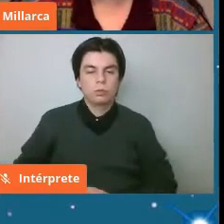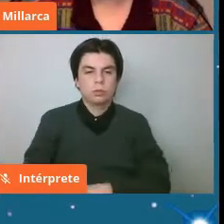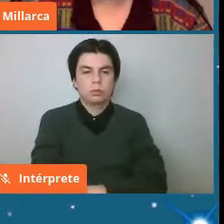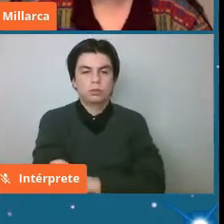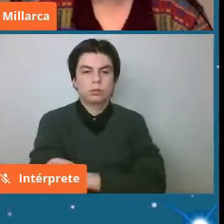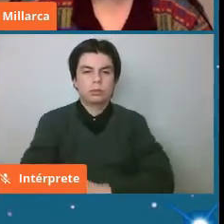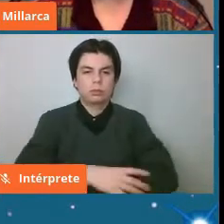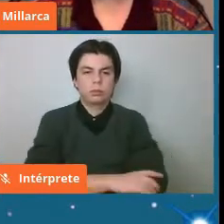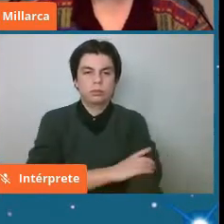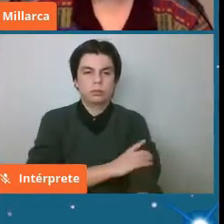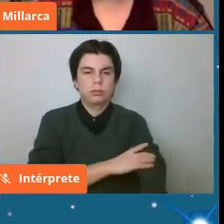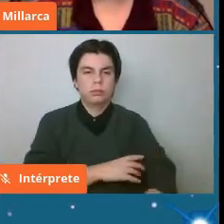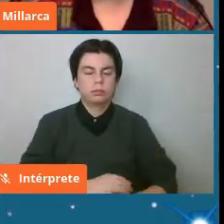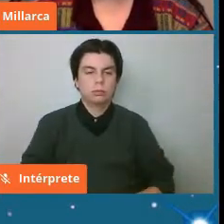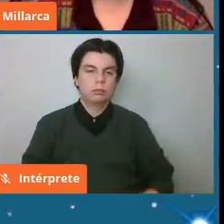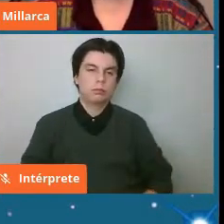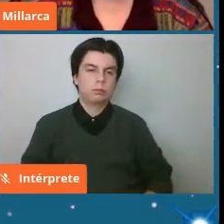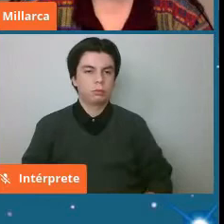distribución de asteroides